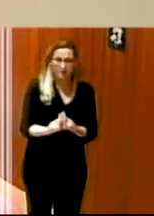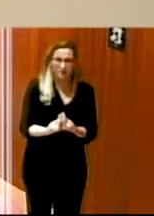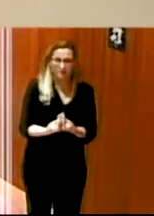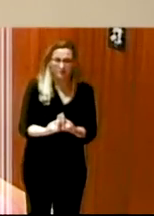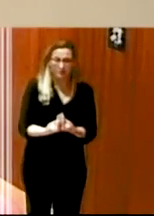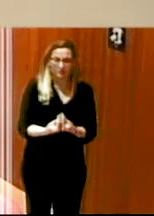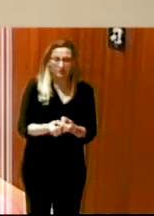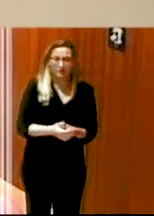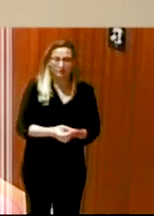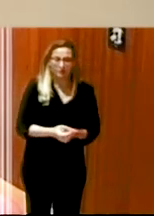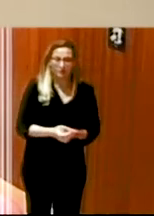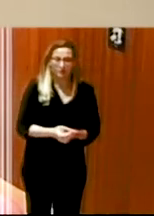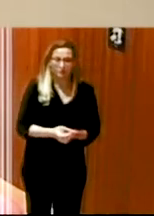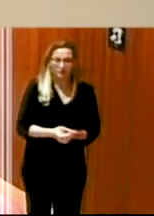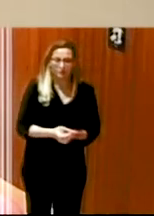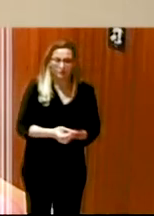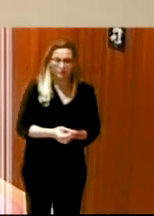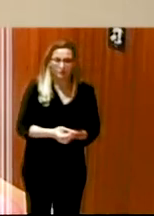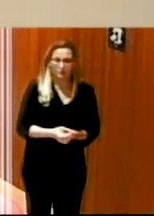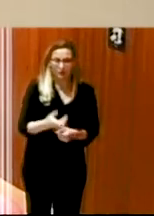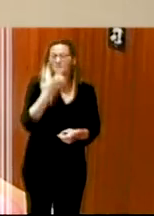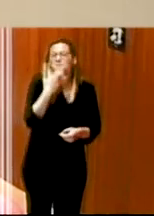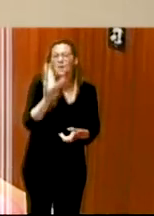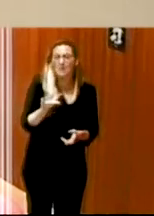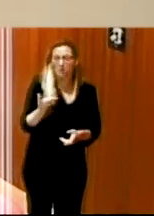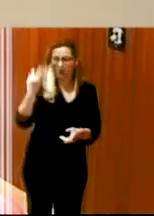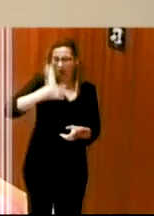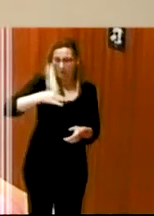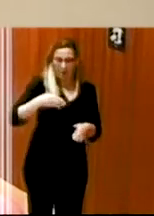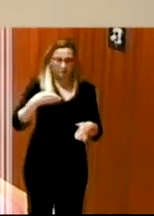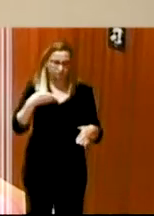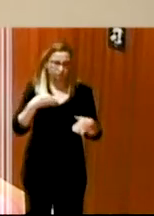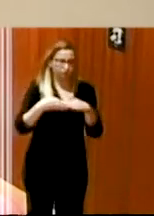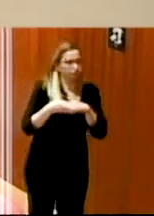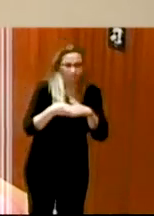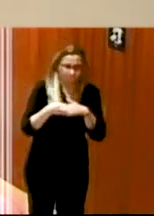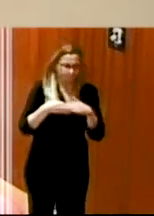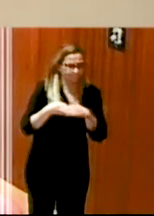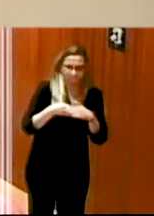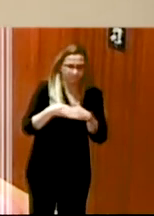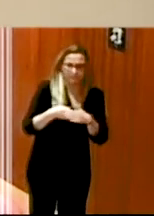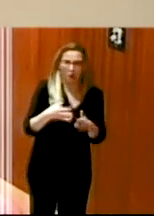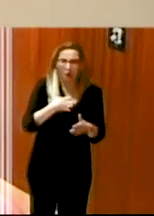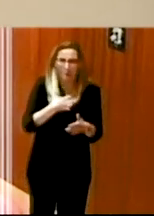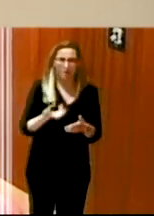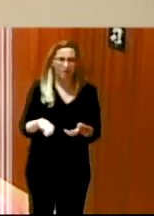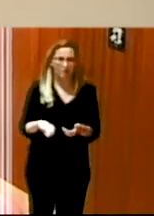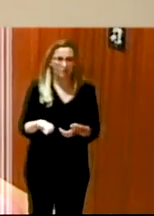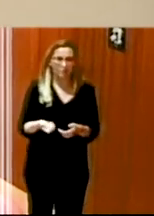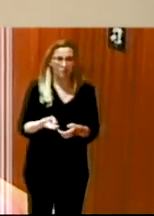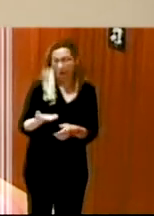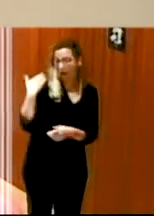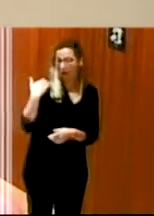podían acceder por ejemplo eso al baño si necesitaban ir al baño no es sólo como en el caso anterior que